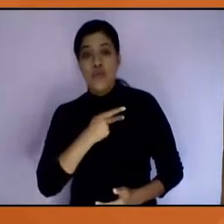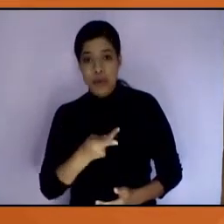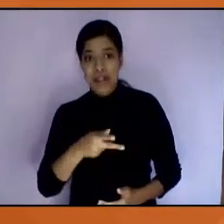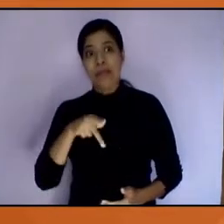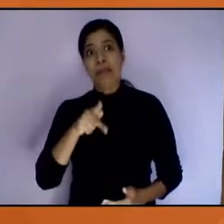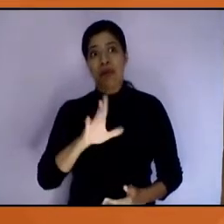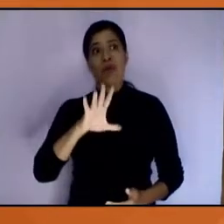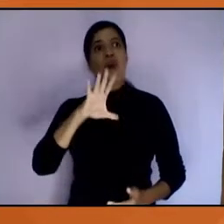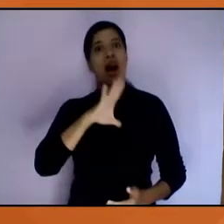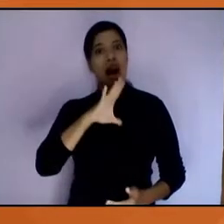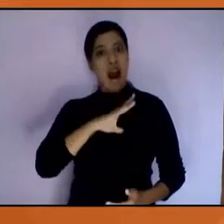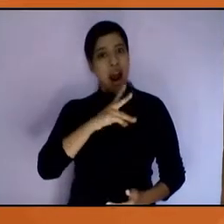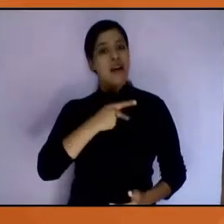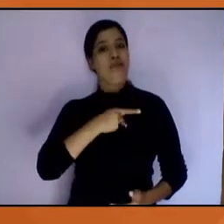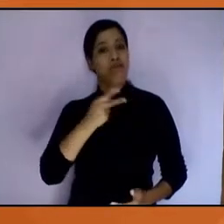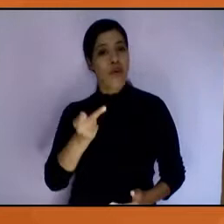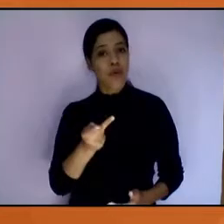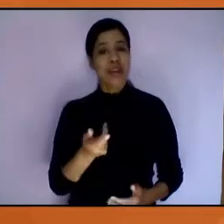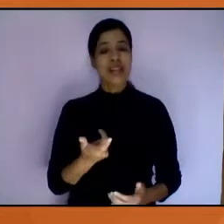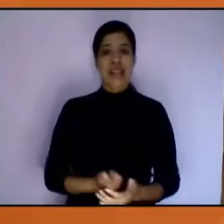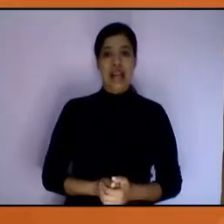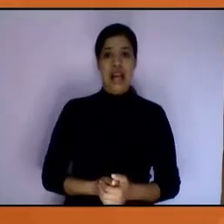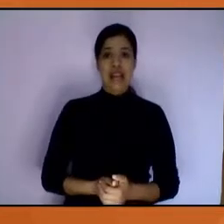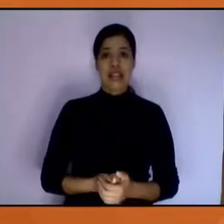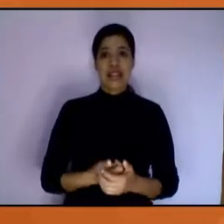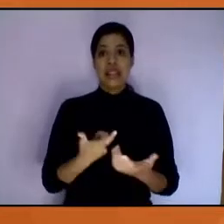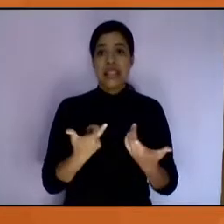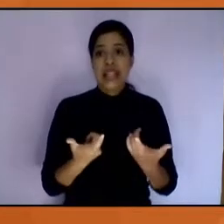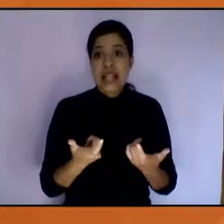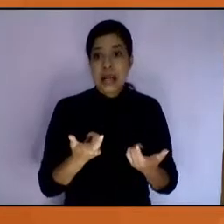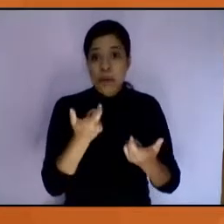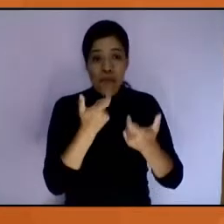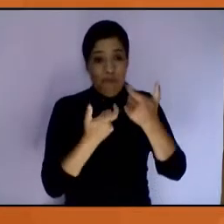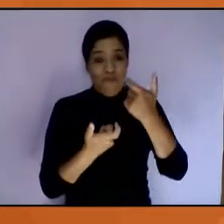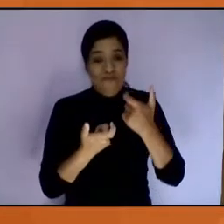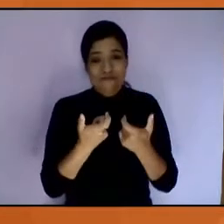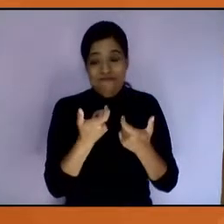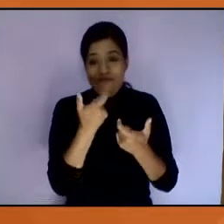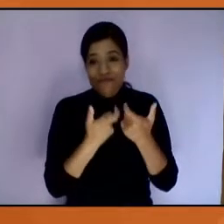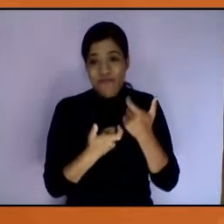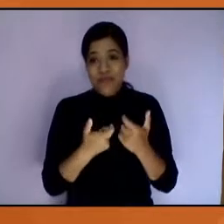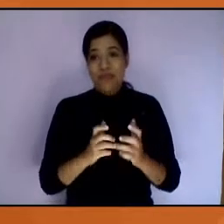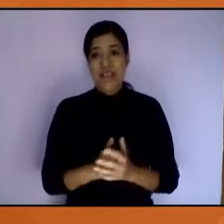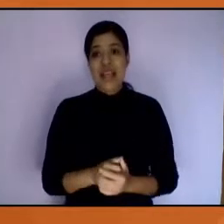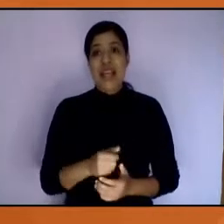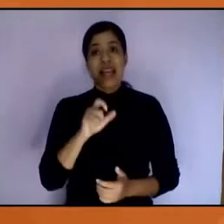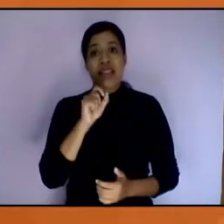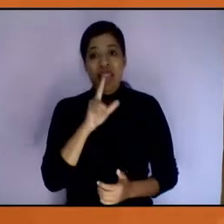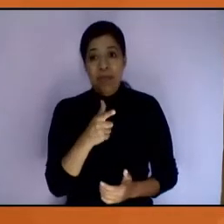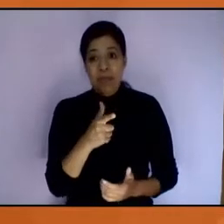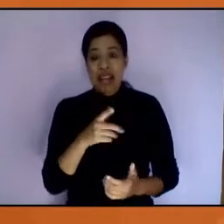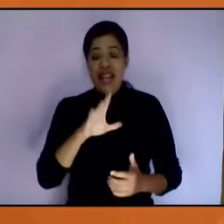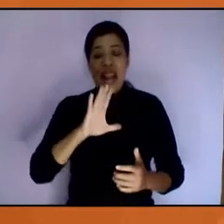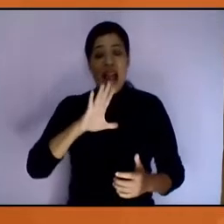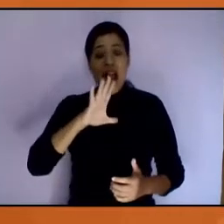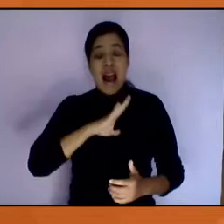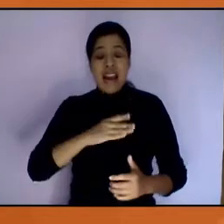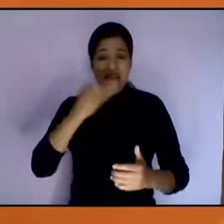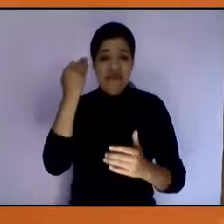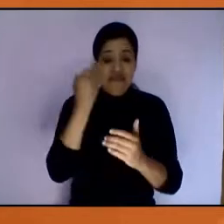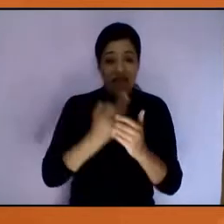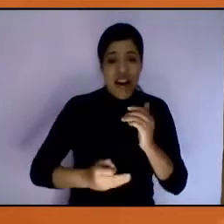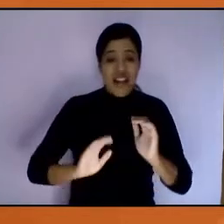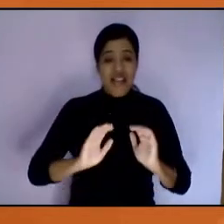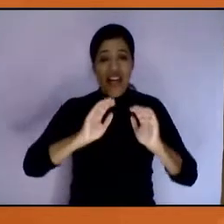e ingreso suficiente para adquirir una canasta alimentaria básica en un porcentaje importante de la población. Y hay una falta de acceso a seguridad social que